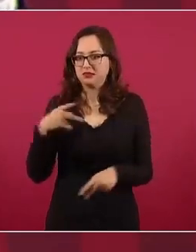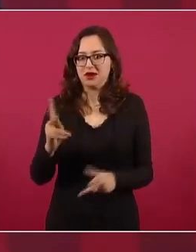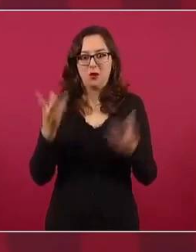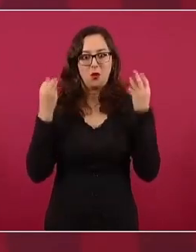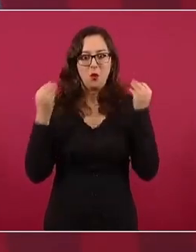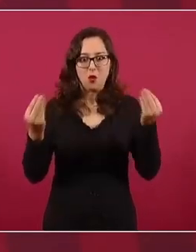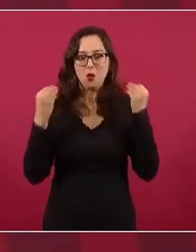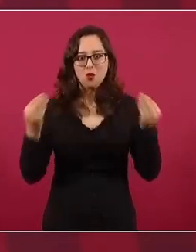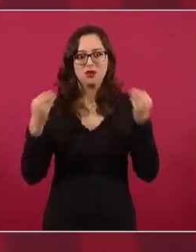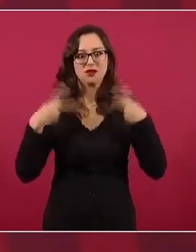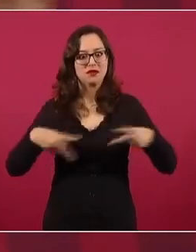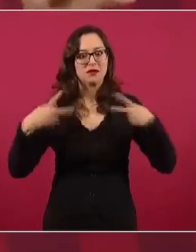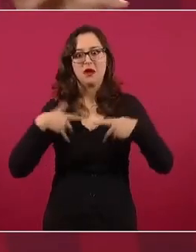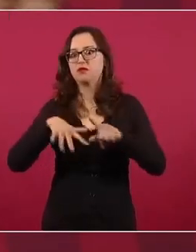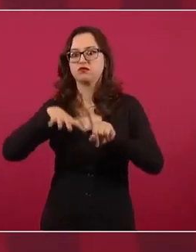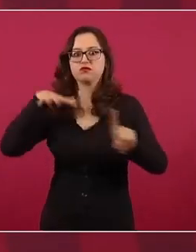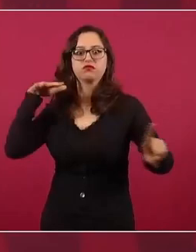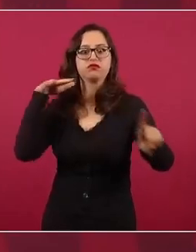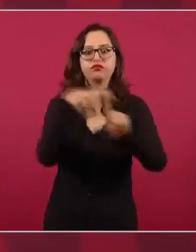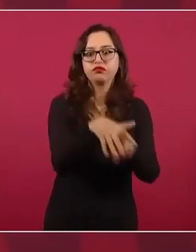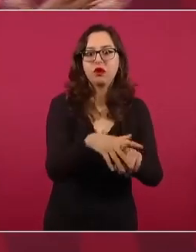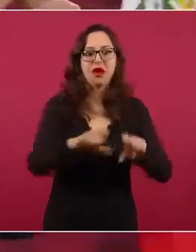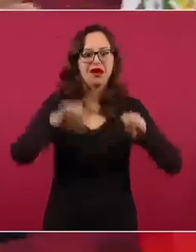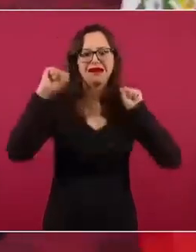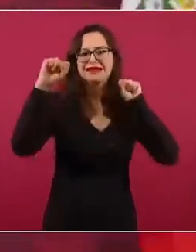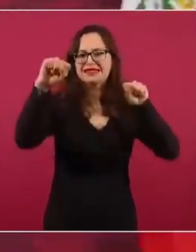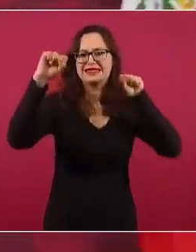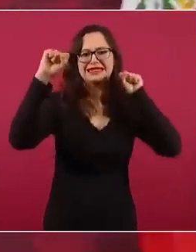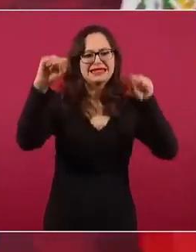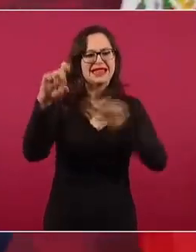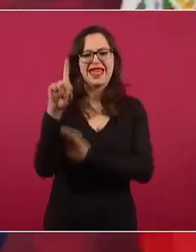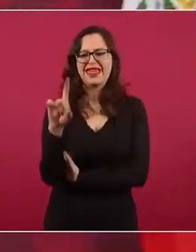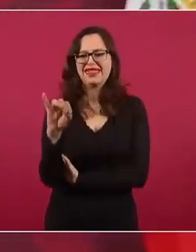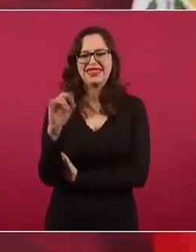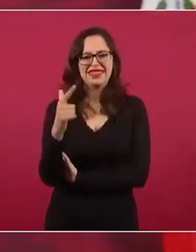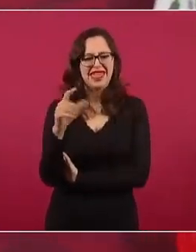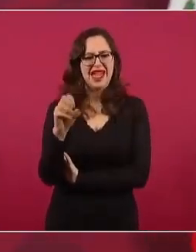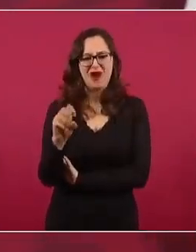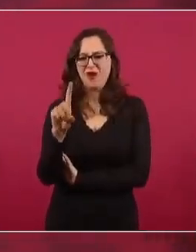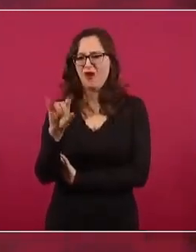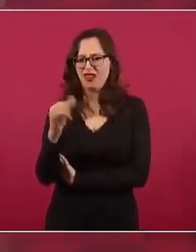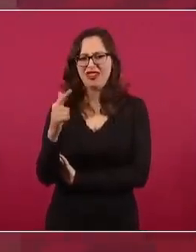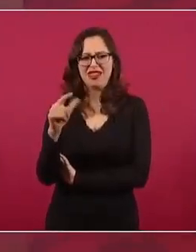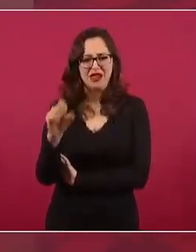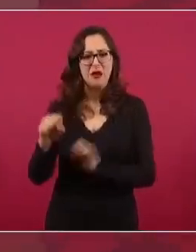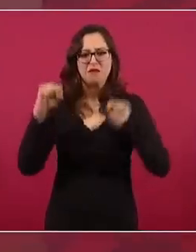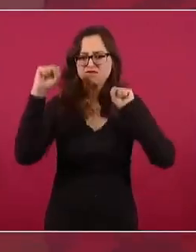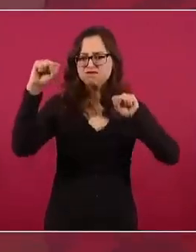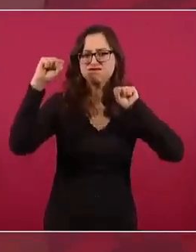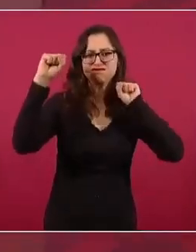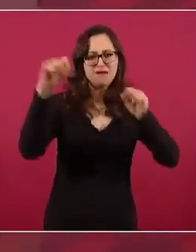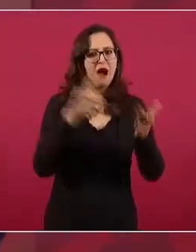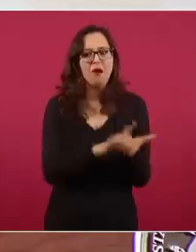pero era Diego, Diego, Diego, Diego,